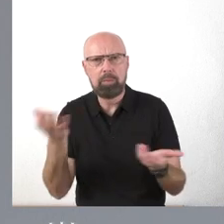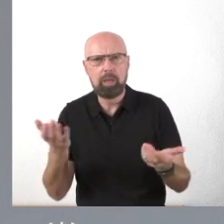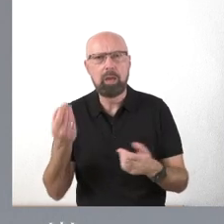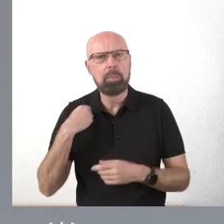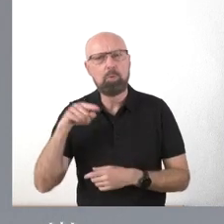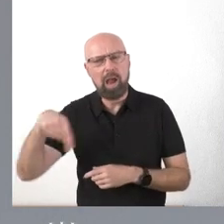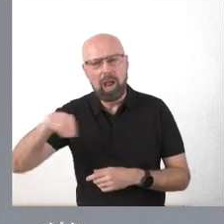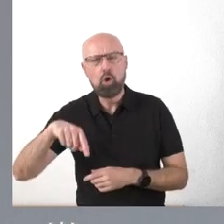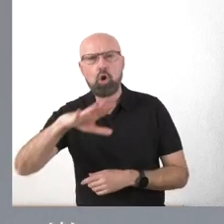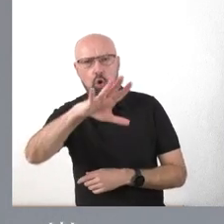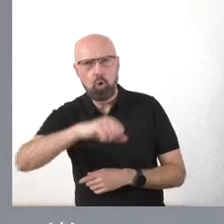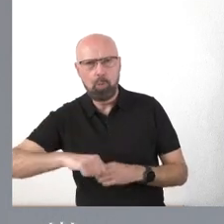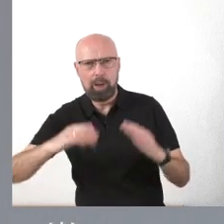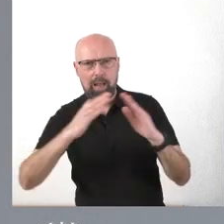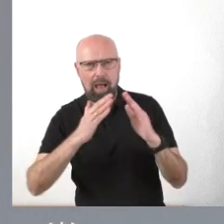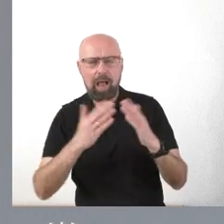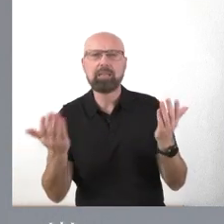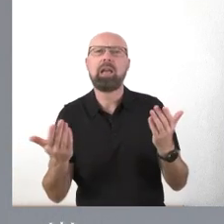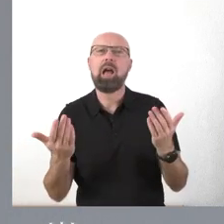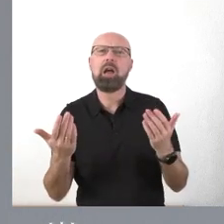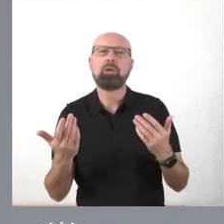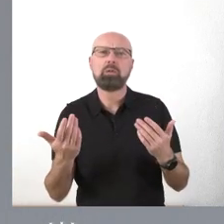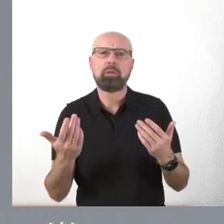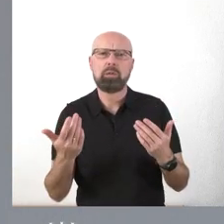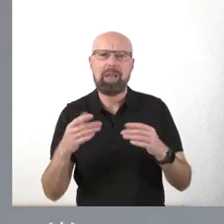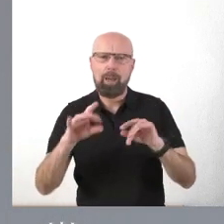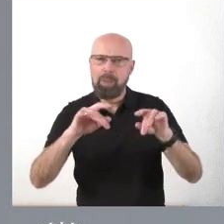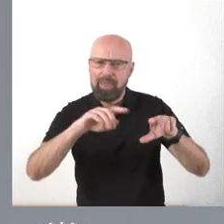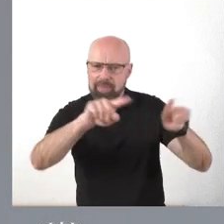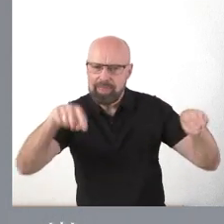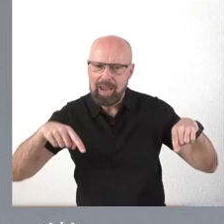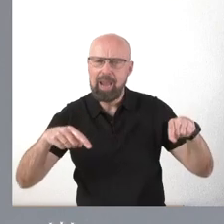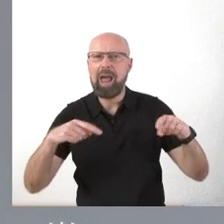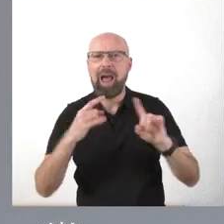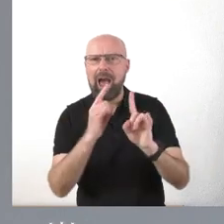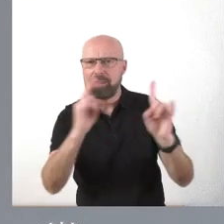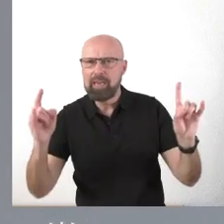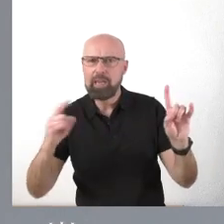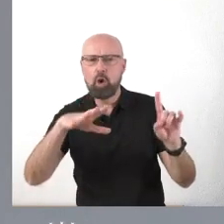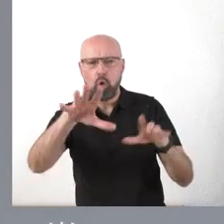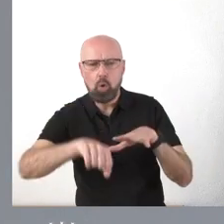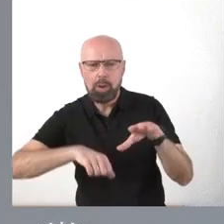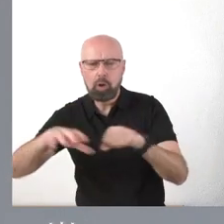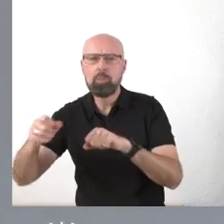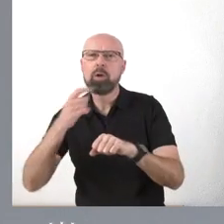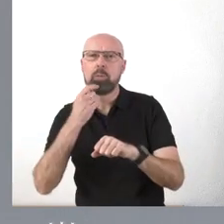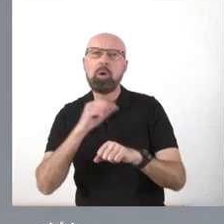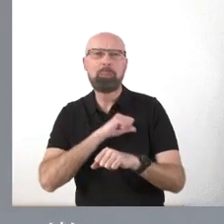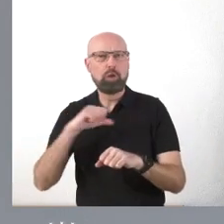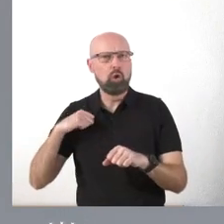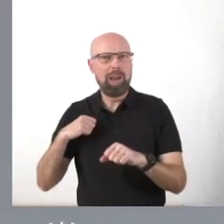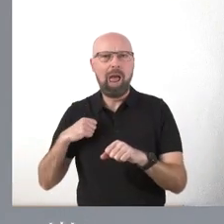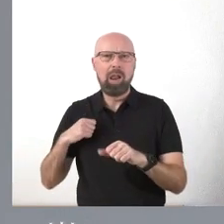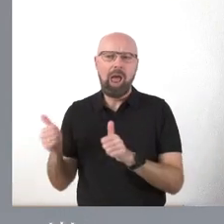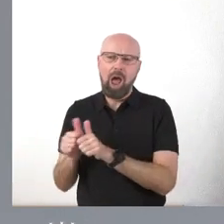la casa, ellos compraron la junta, compraron la parcela, compraron el jardín, y lo hicieron avalando los créditos personalmente. Lo